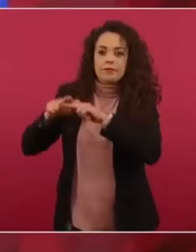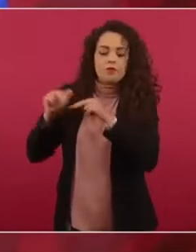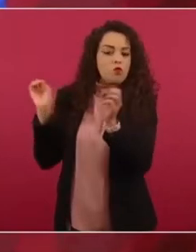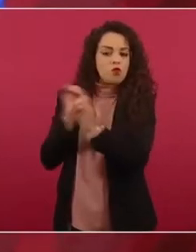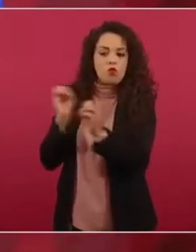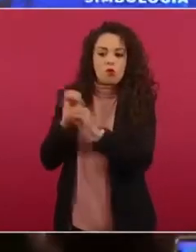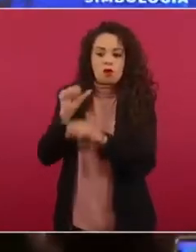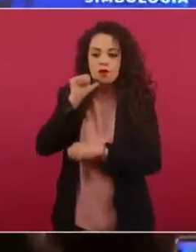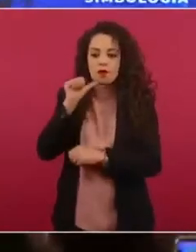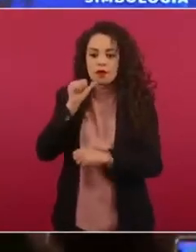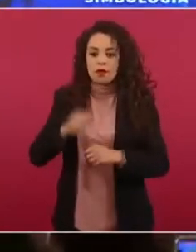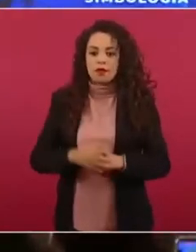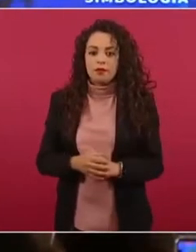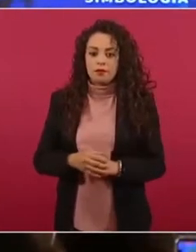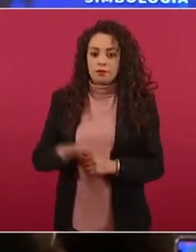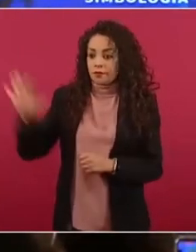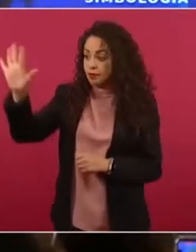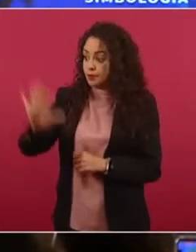aquí está el amparo,